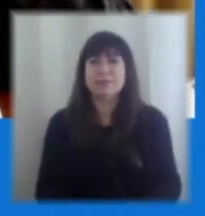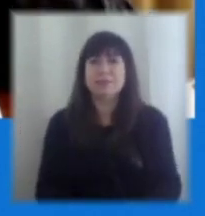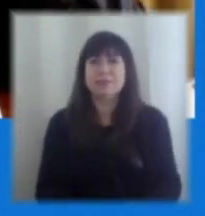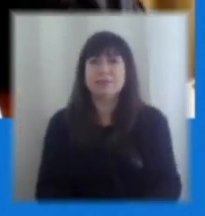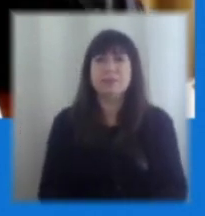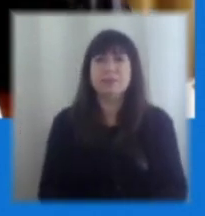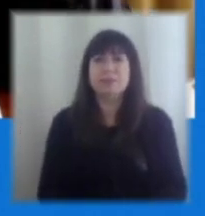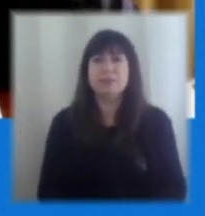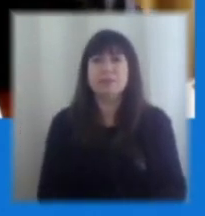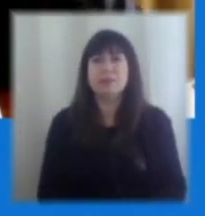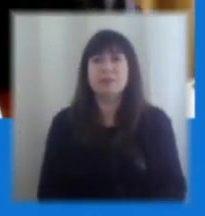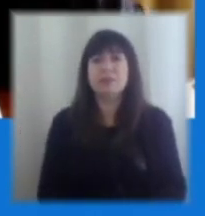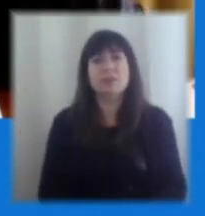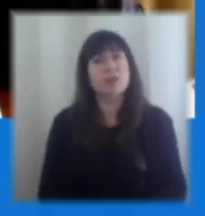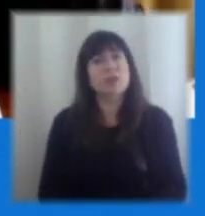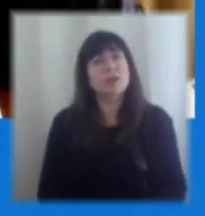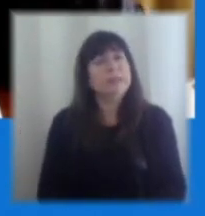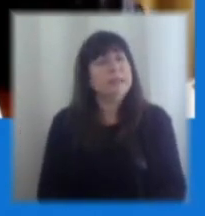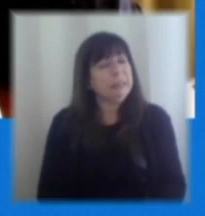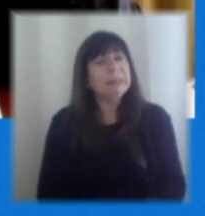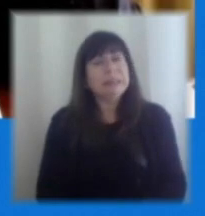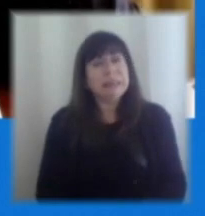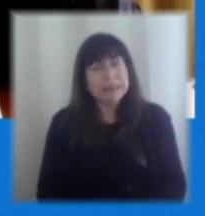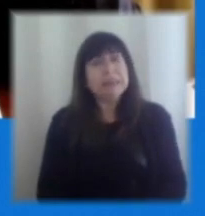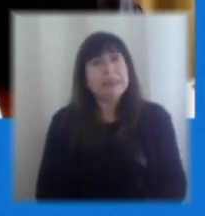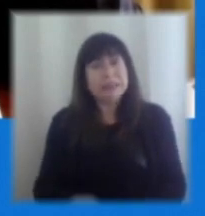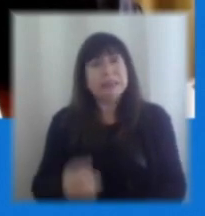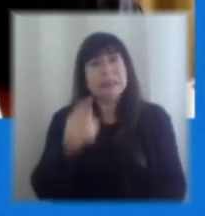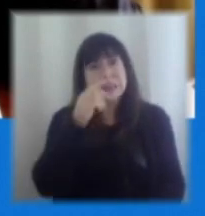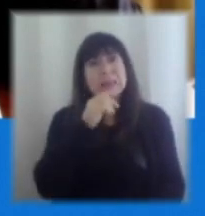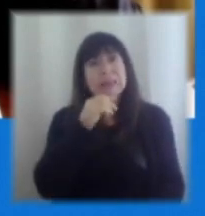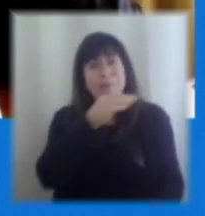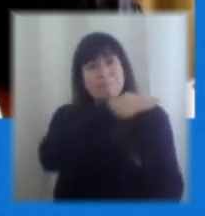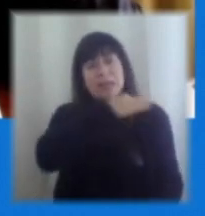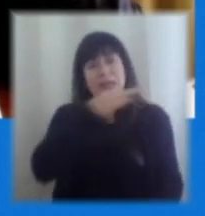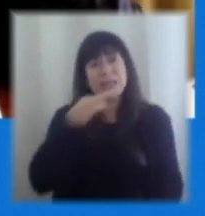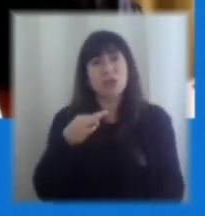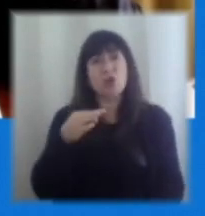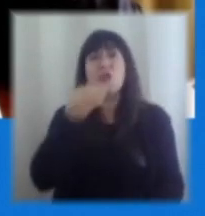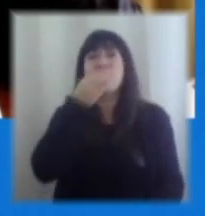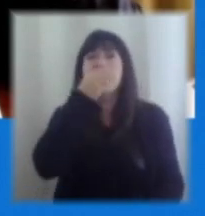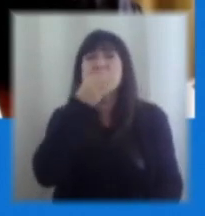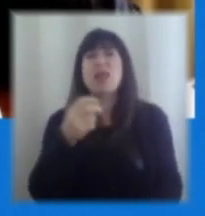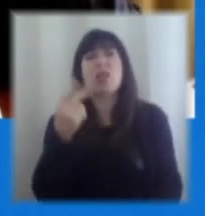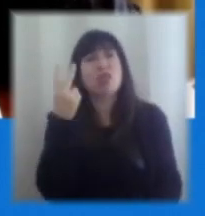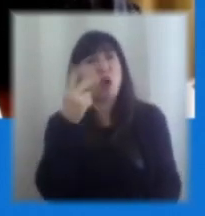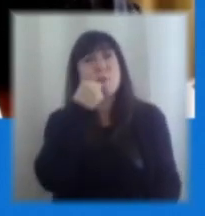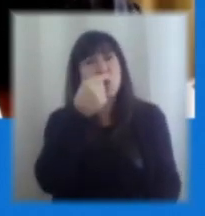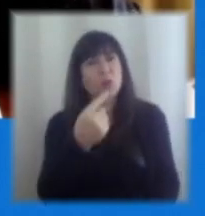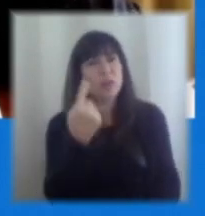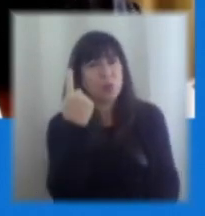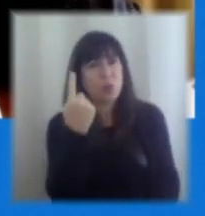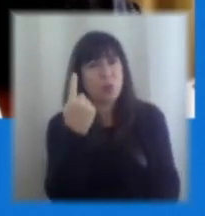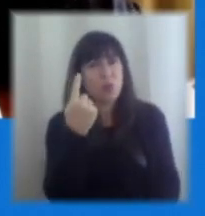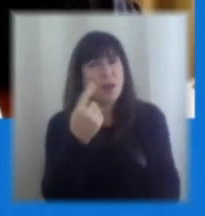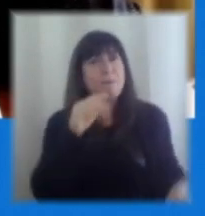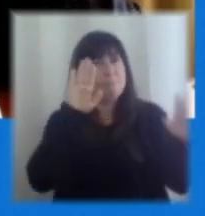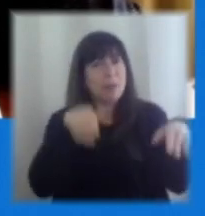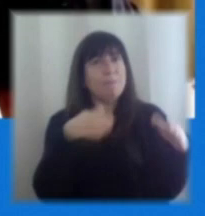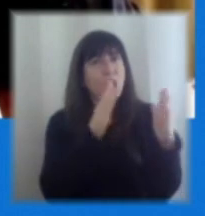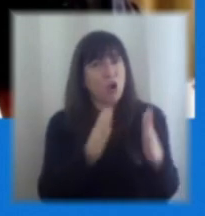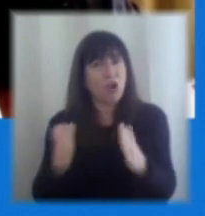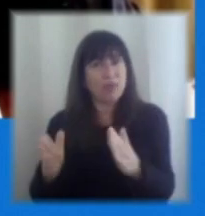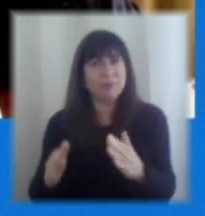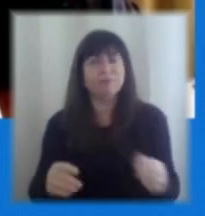Bueno, son dos preguntas, en una, dos preguntas fundamentales, las voy a abordar en el mismo orden. A ver, a lo